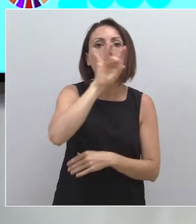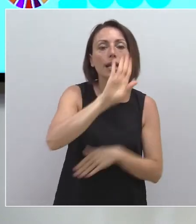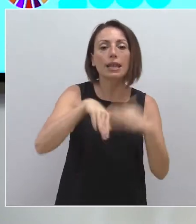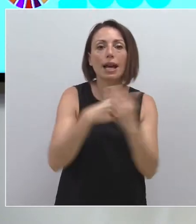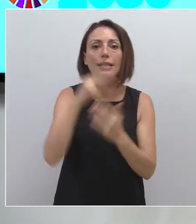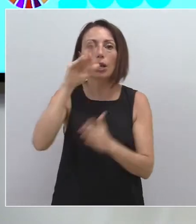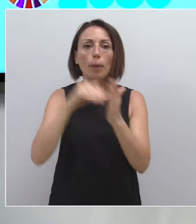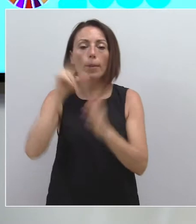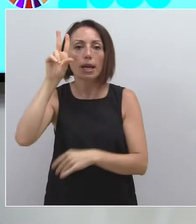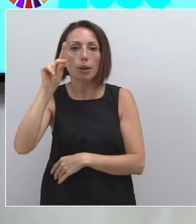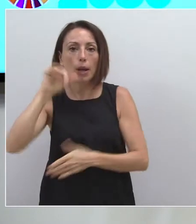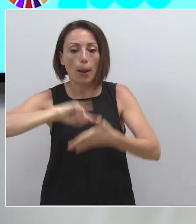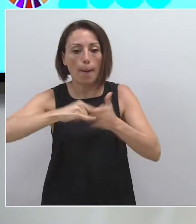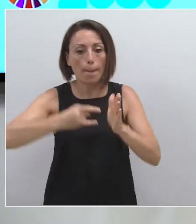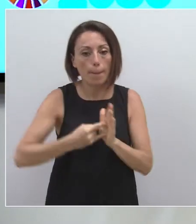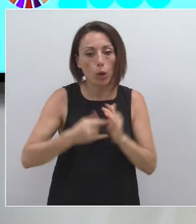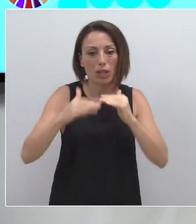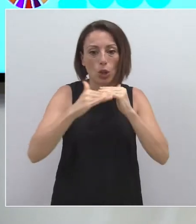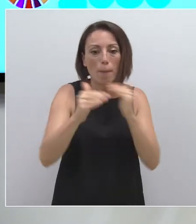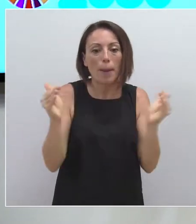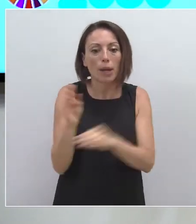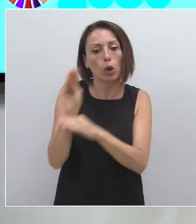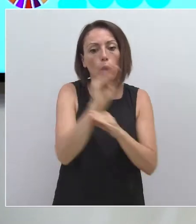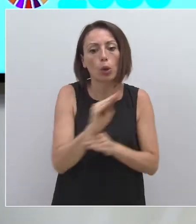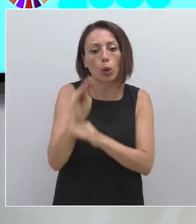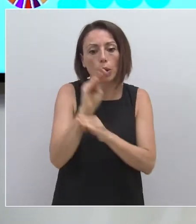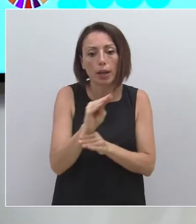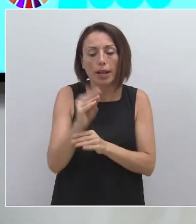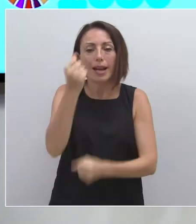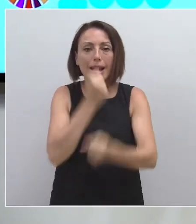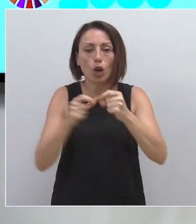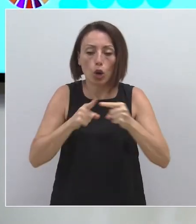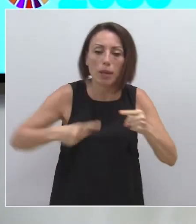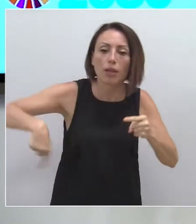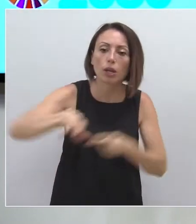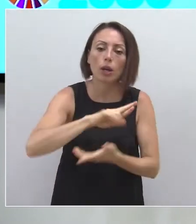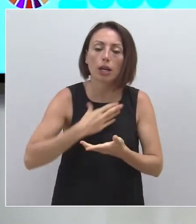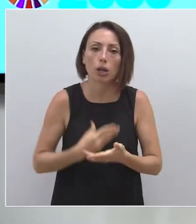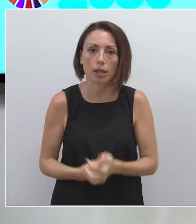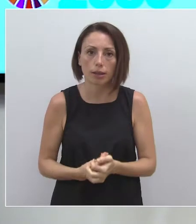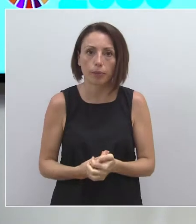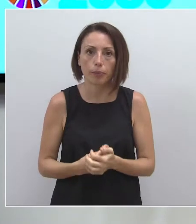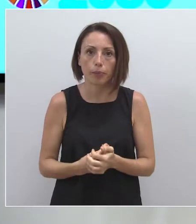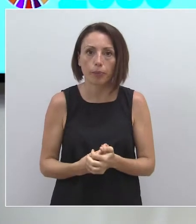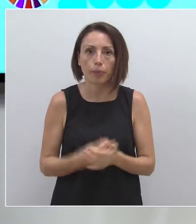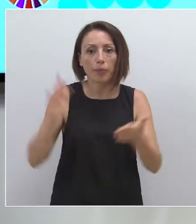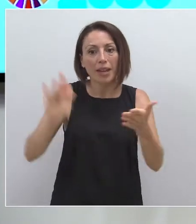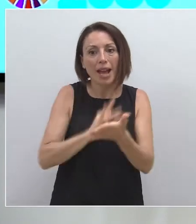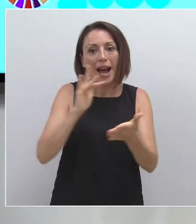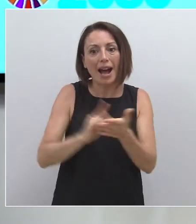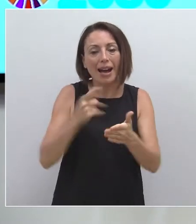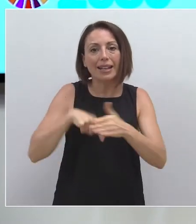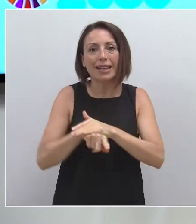El proyecto de vertido cero al Mar Menor, la estrategia de economía circular de la región de Murcia, la Agenda de Desarrollo Sostenible